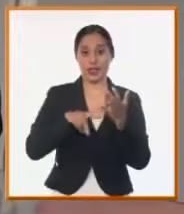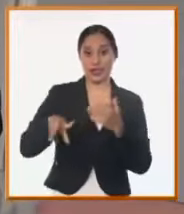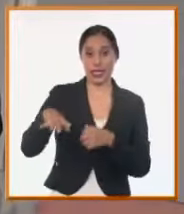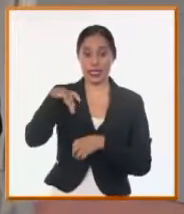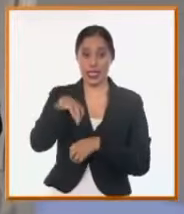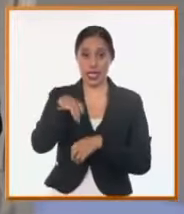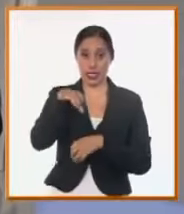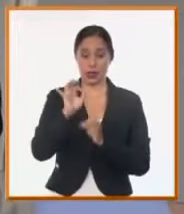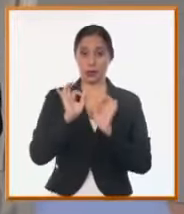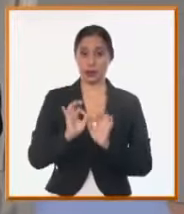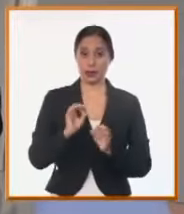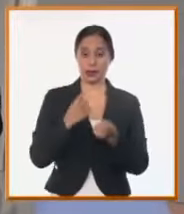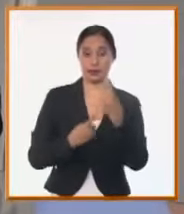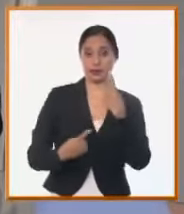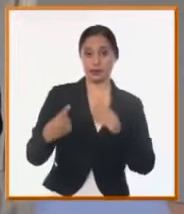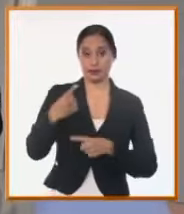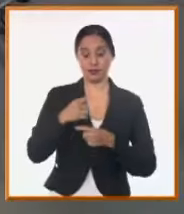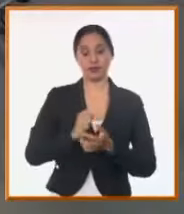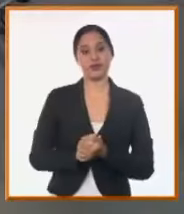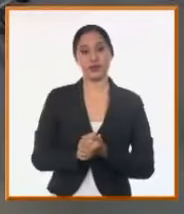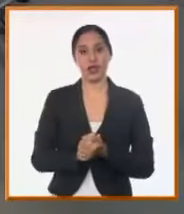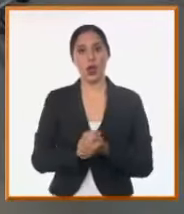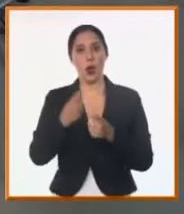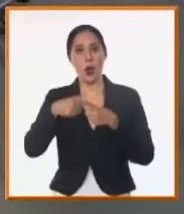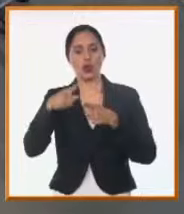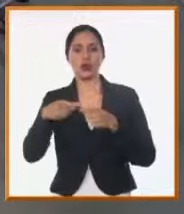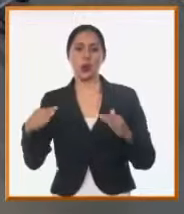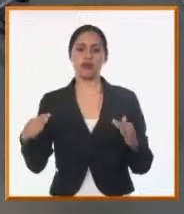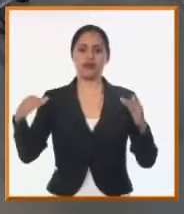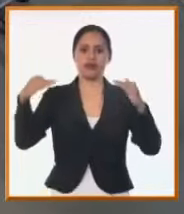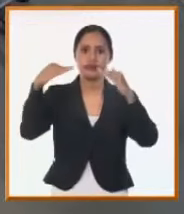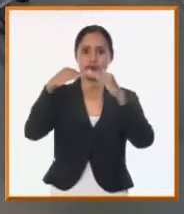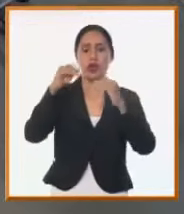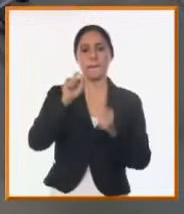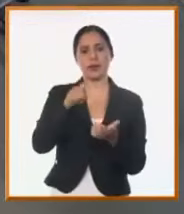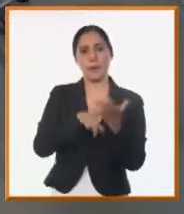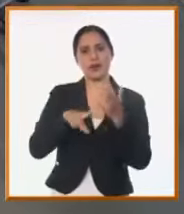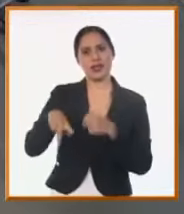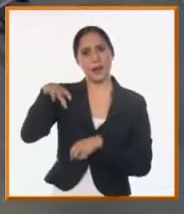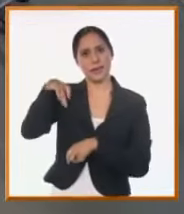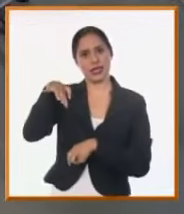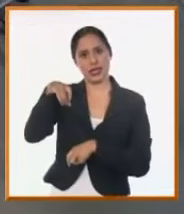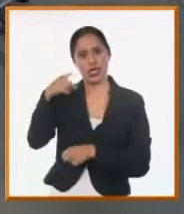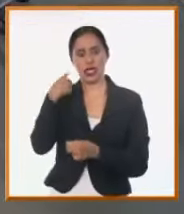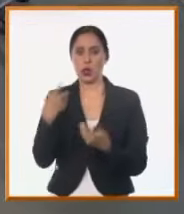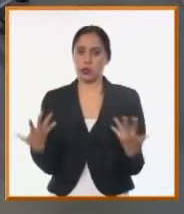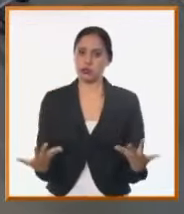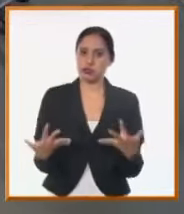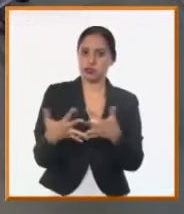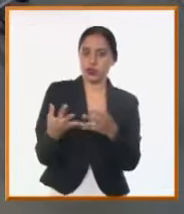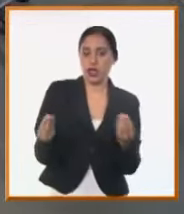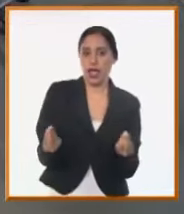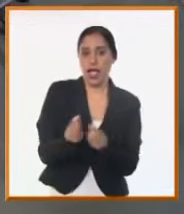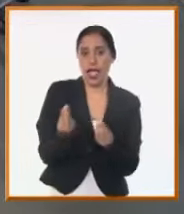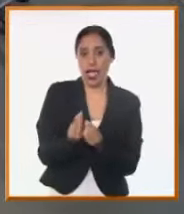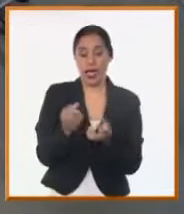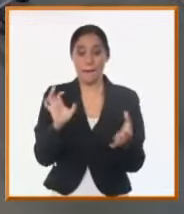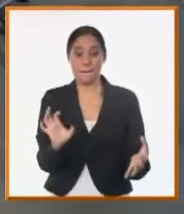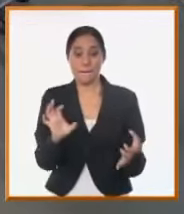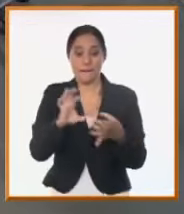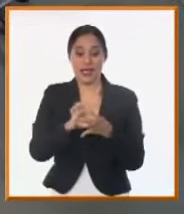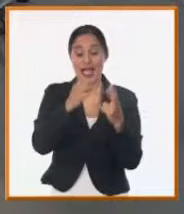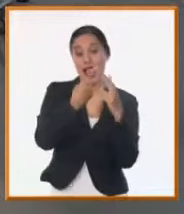carretera de Viñales. Sí, en 1,5 de Viñales había ahí opiniones. Ahí en Pinar de Río también hay otros planteamientos relacionados con la inversión que se lleva a cabo